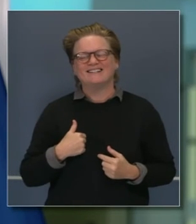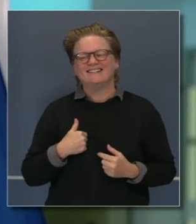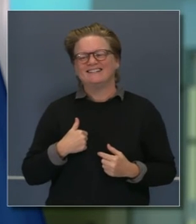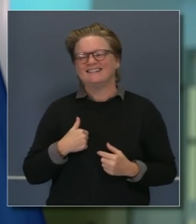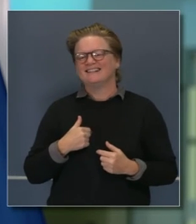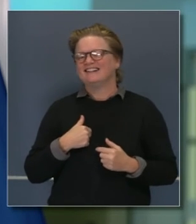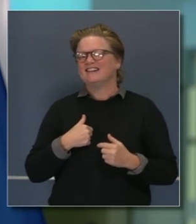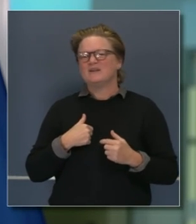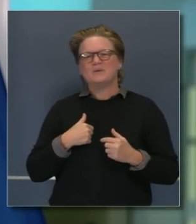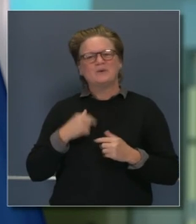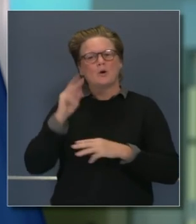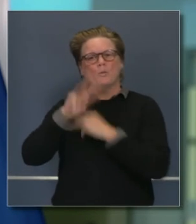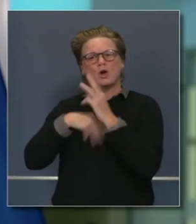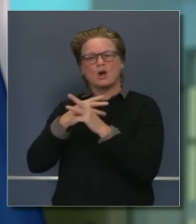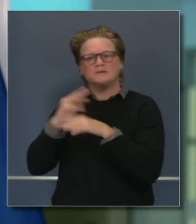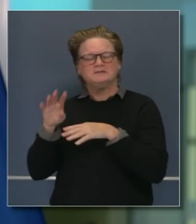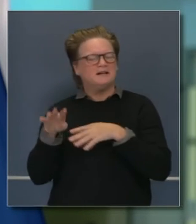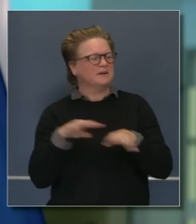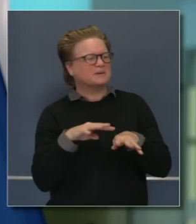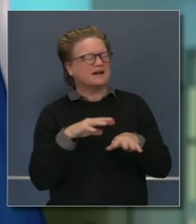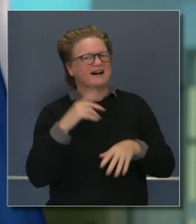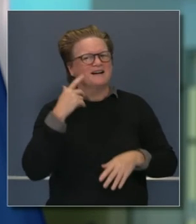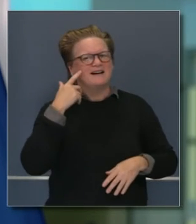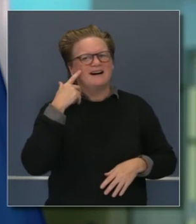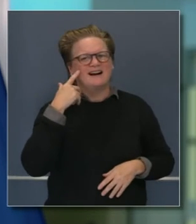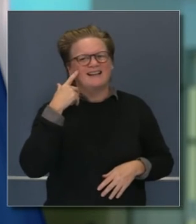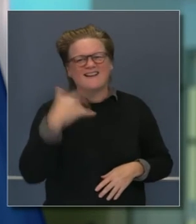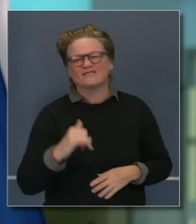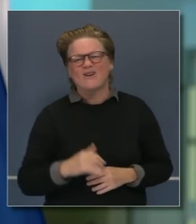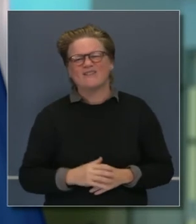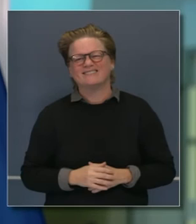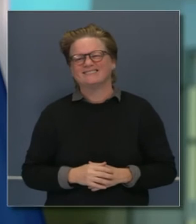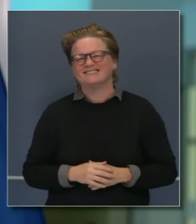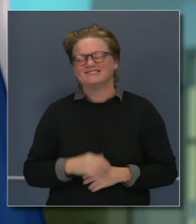resto del mundo, no solo con esta nueva administración, estamos muy orgullosos.